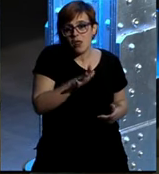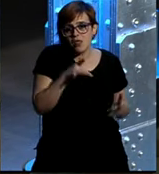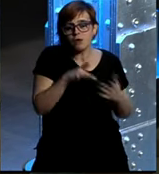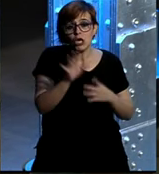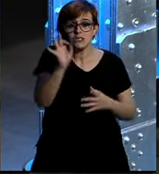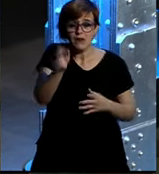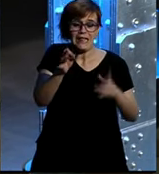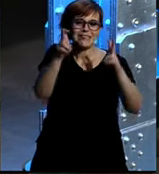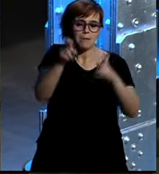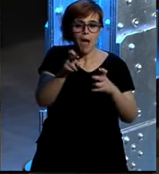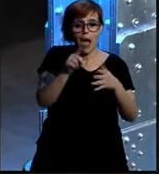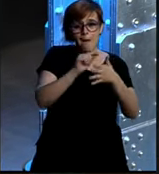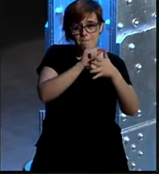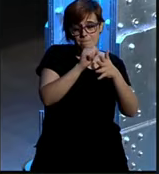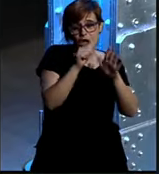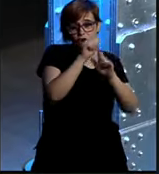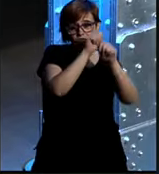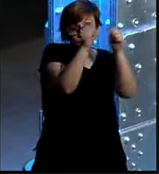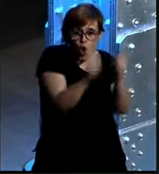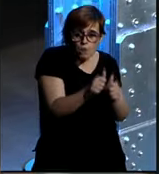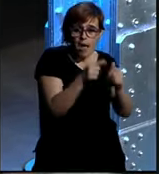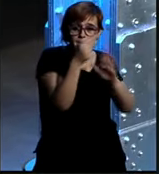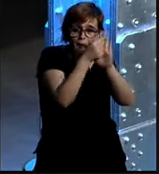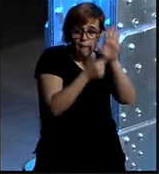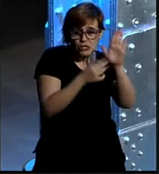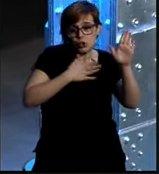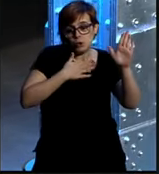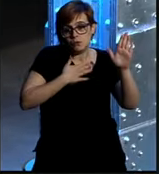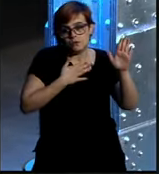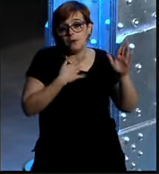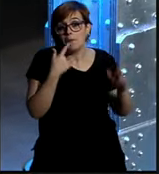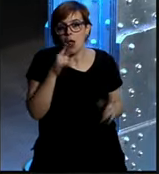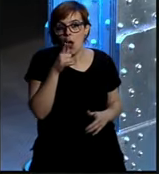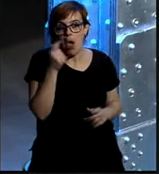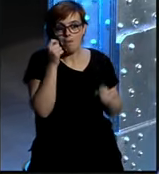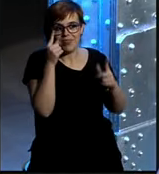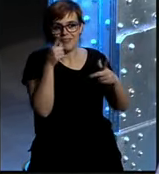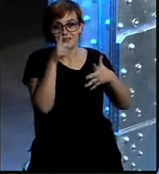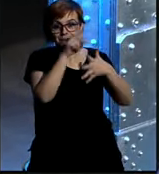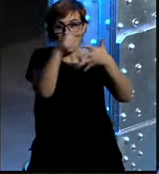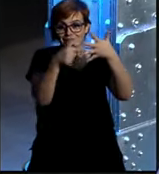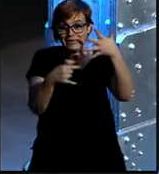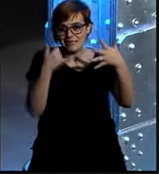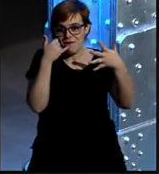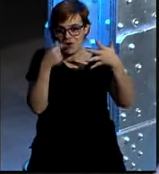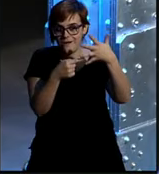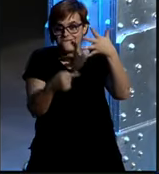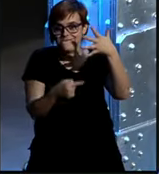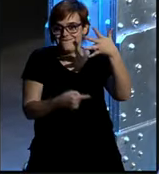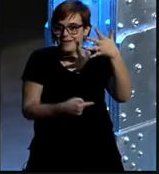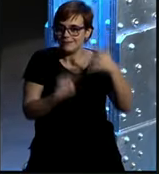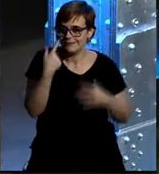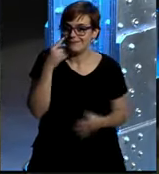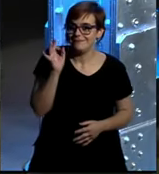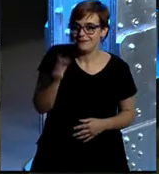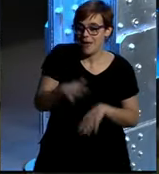los parámetros que estaban midiendo de todos modos no me había dado cuenta como salía Telefónica yo si he mirado he